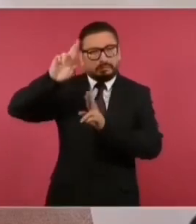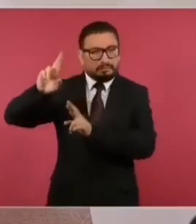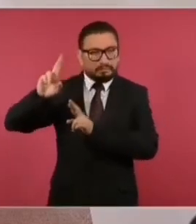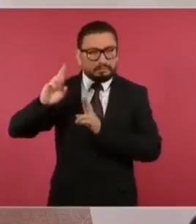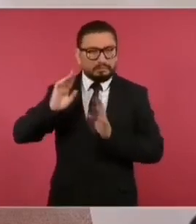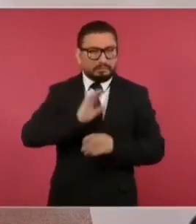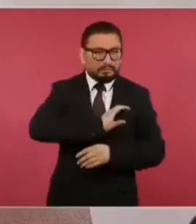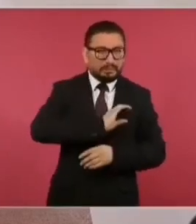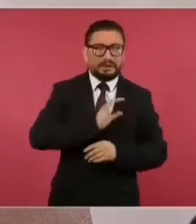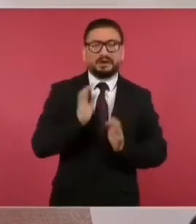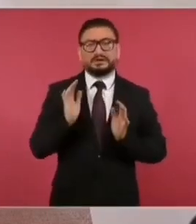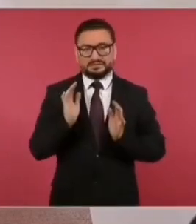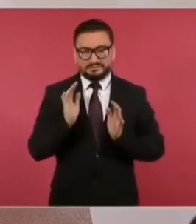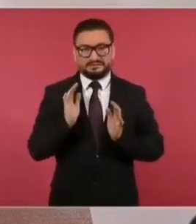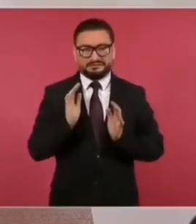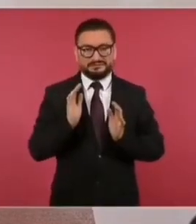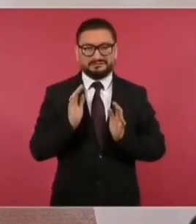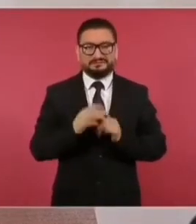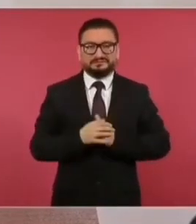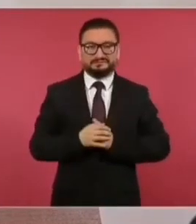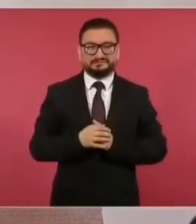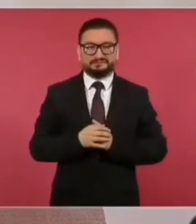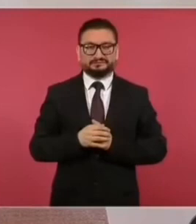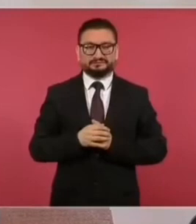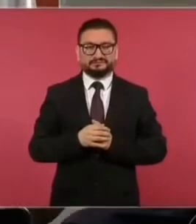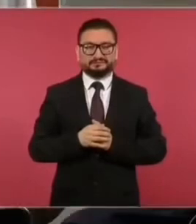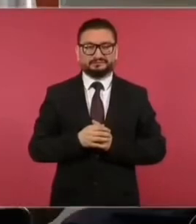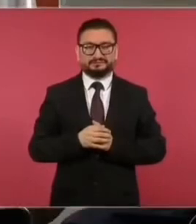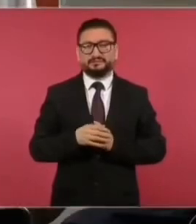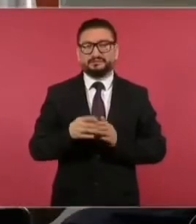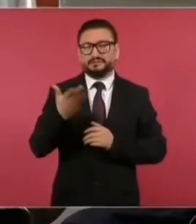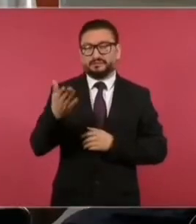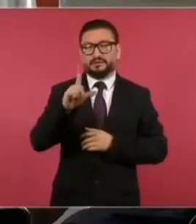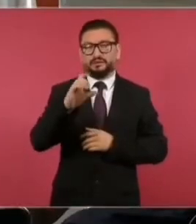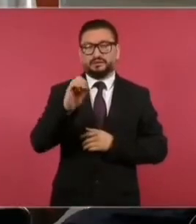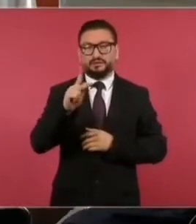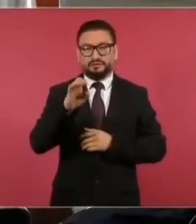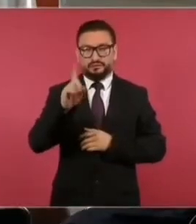López Oiga,